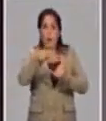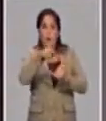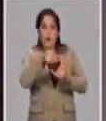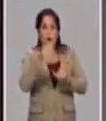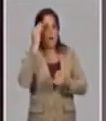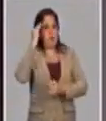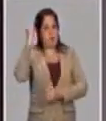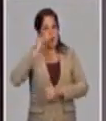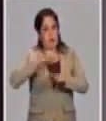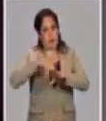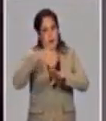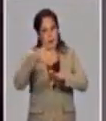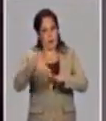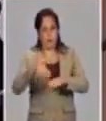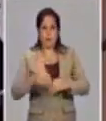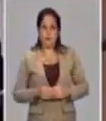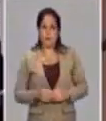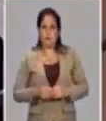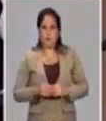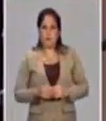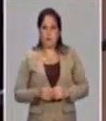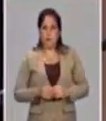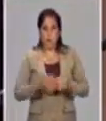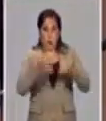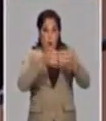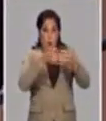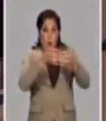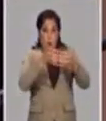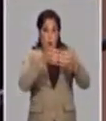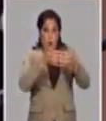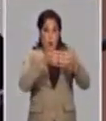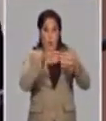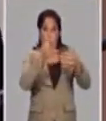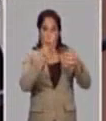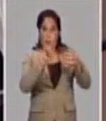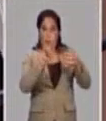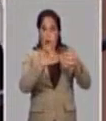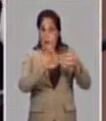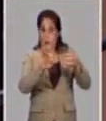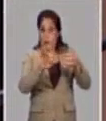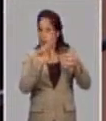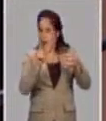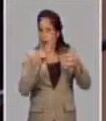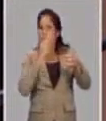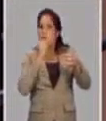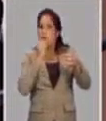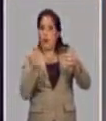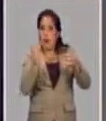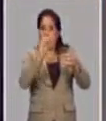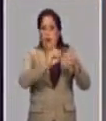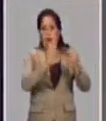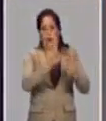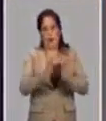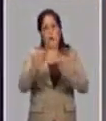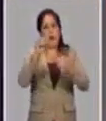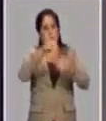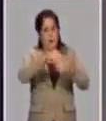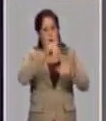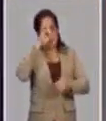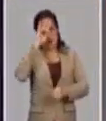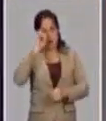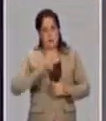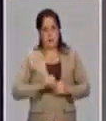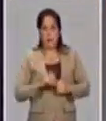ellos van a compartir posteriormente. O nos incluimos en el selecto grupo de los menos de 20 candidatos vacunales que ya están en fase 3. Exacto.